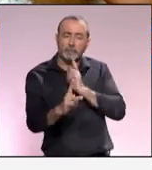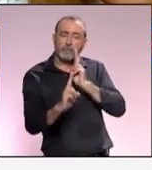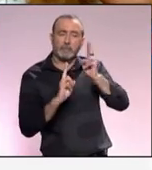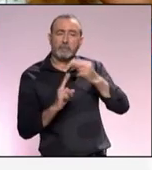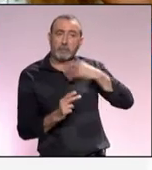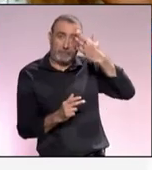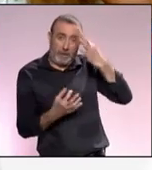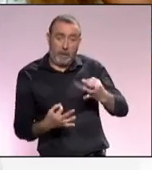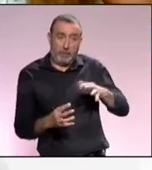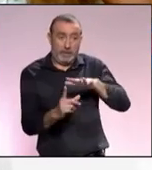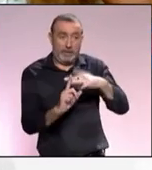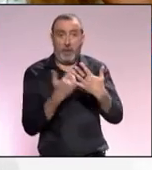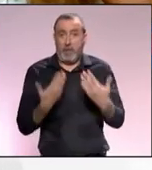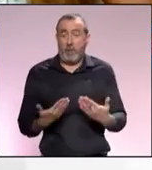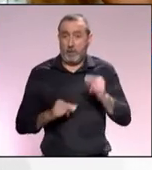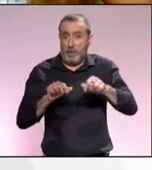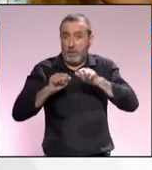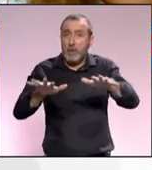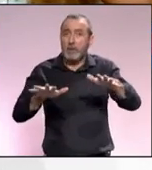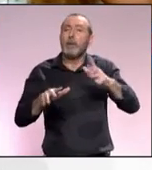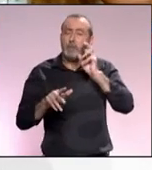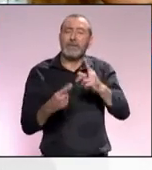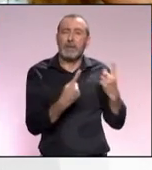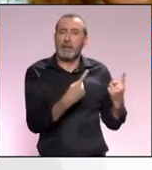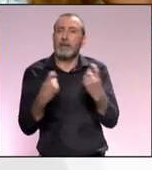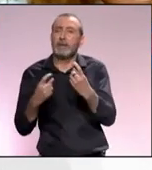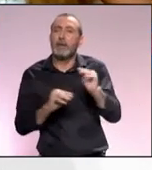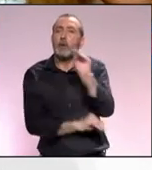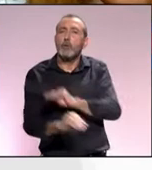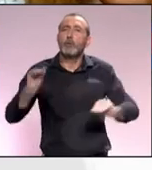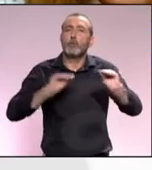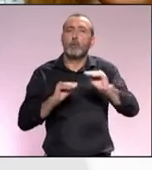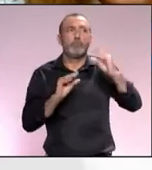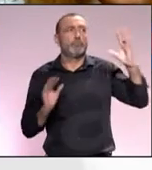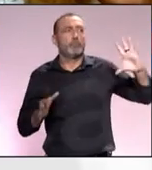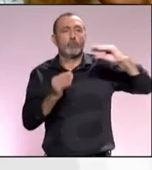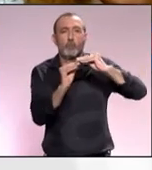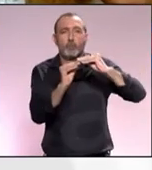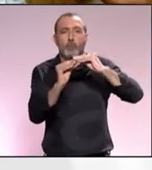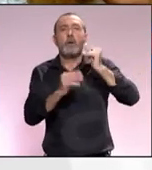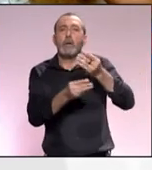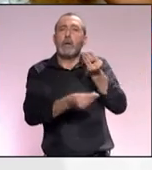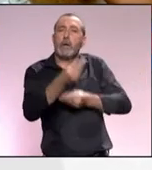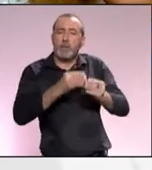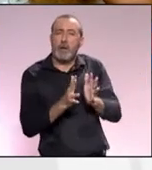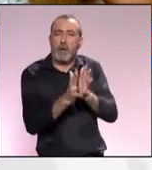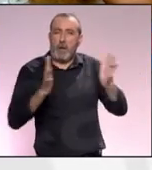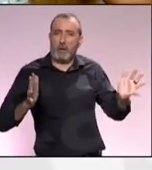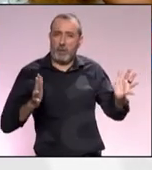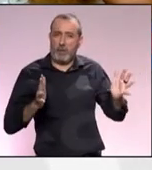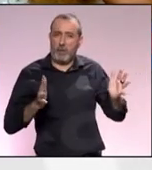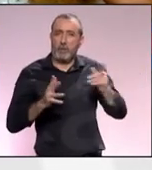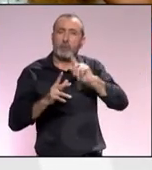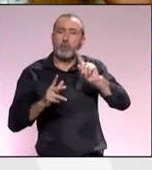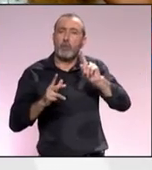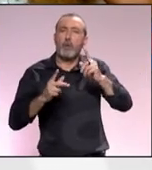creo que la situación actual ha acentuado la necesidad de tener soluciones comunes y amplias colaboraciones que